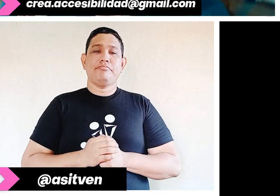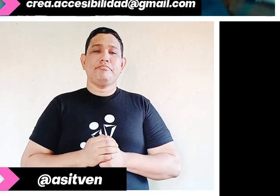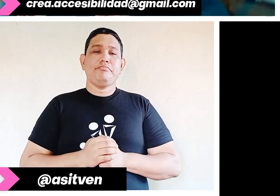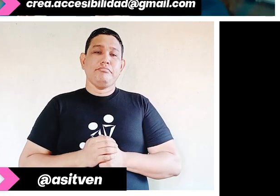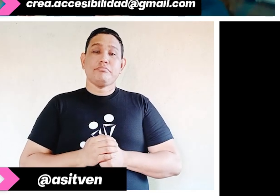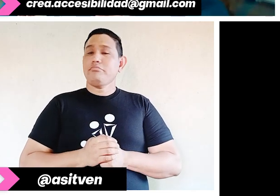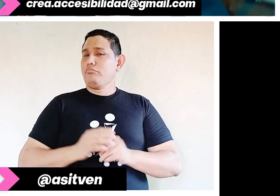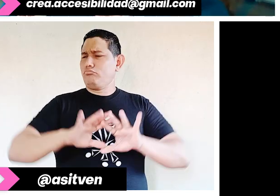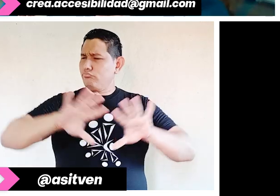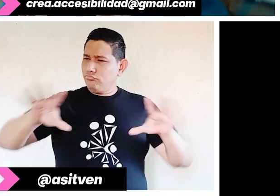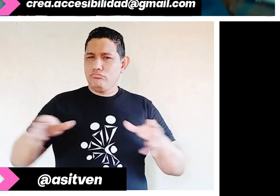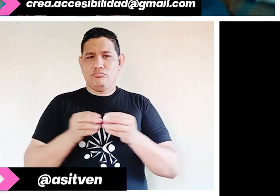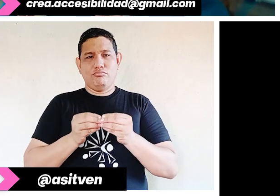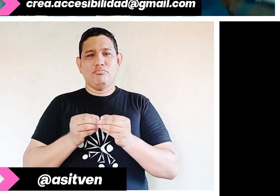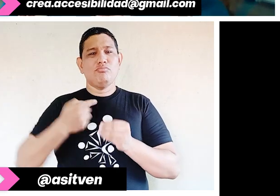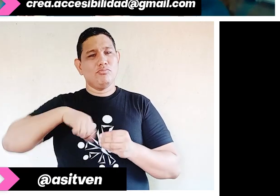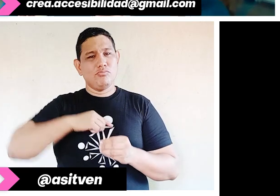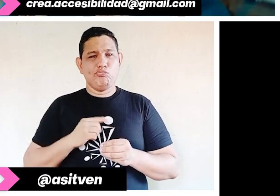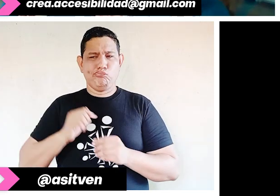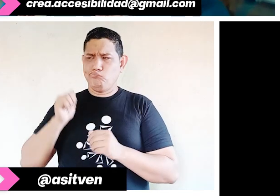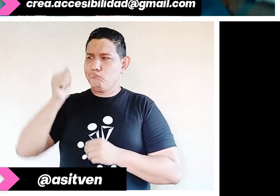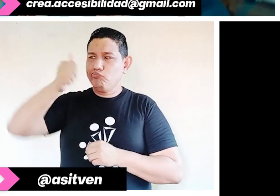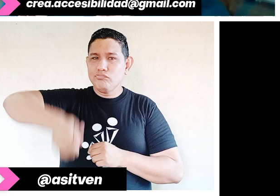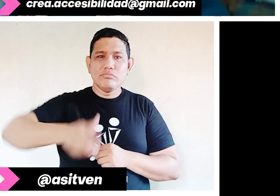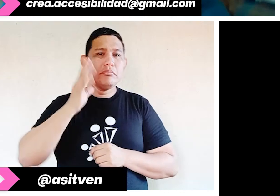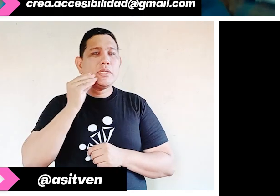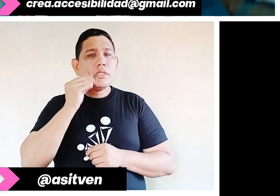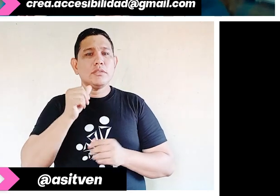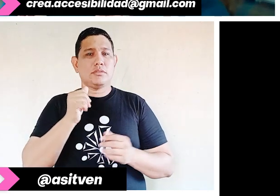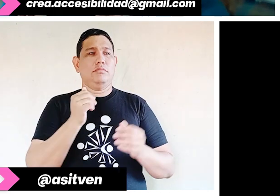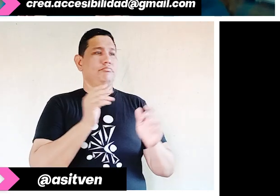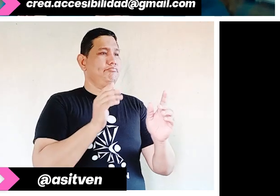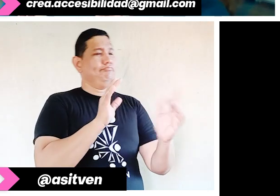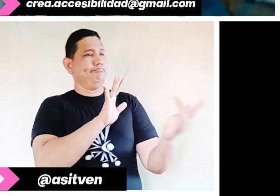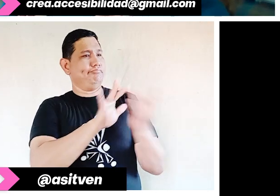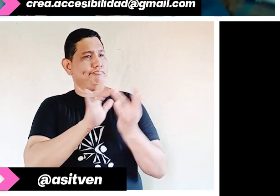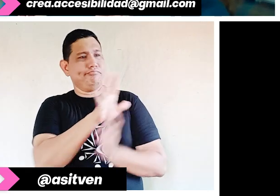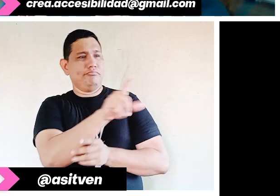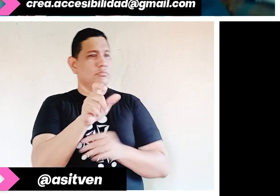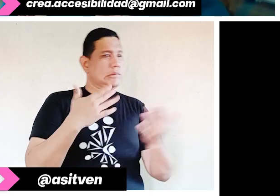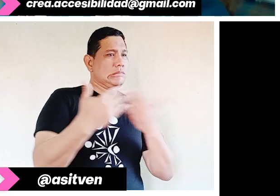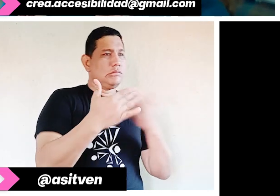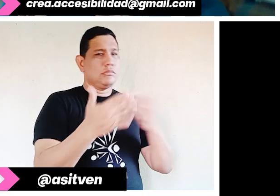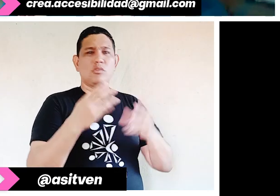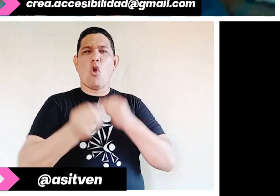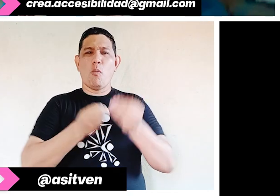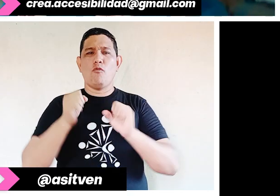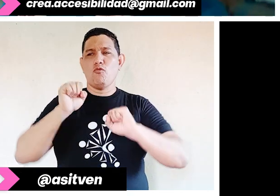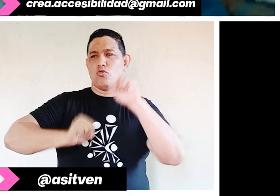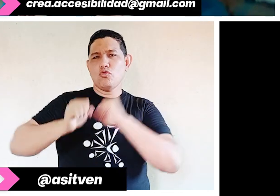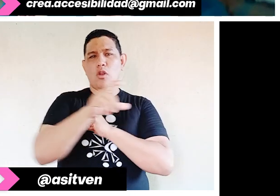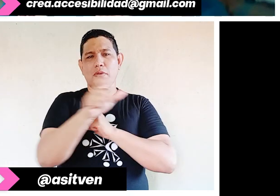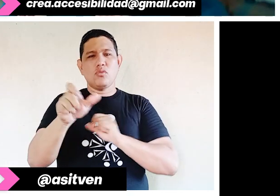a acumular experiencias en torno a la interacción con distintos tipos de funcionamiento